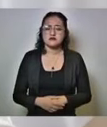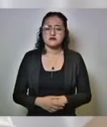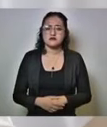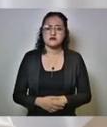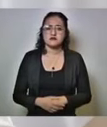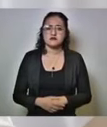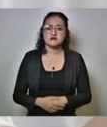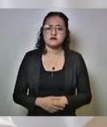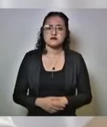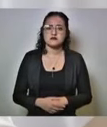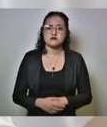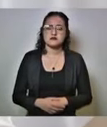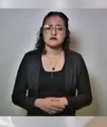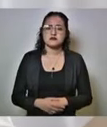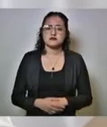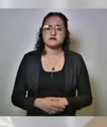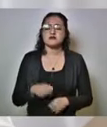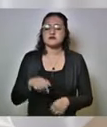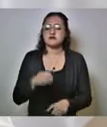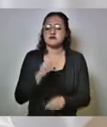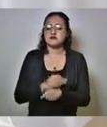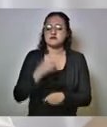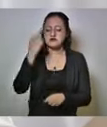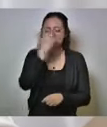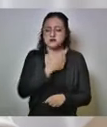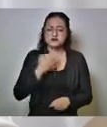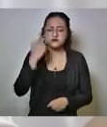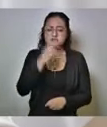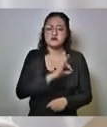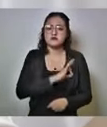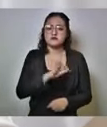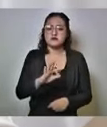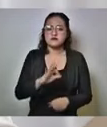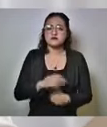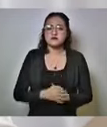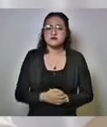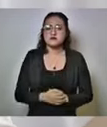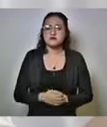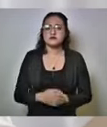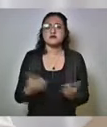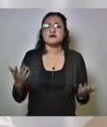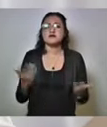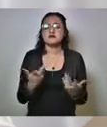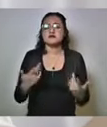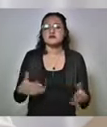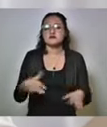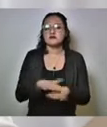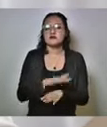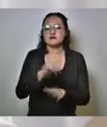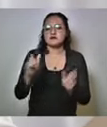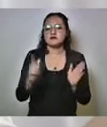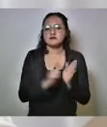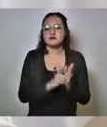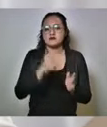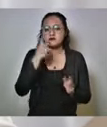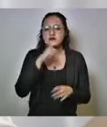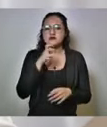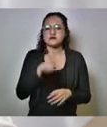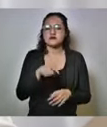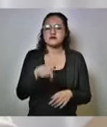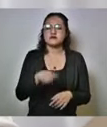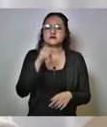estamos revisando la posibilidad de de hacer una reforma a la ley para que esa